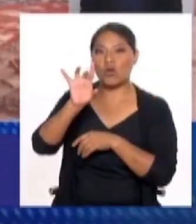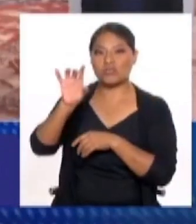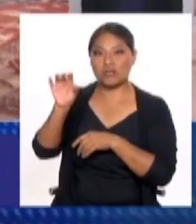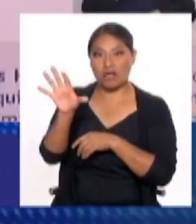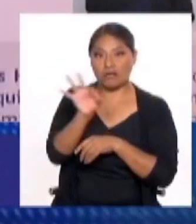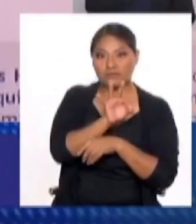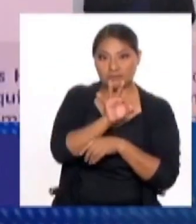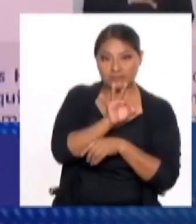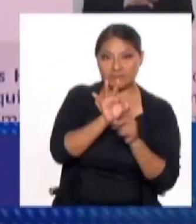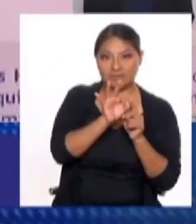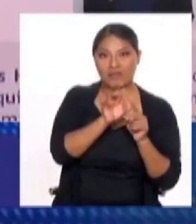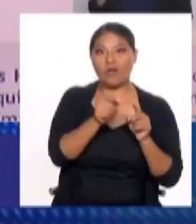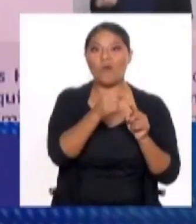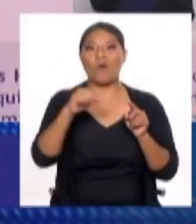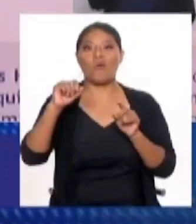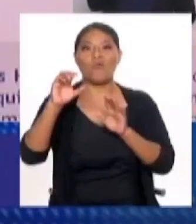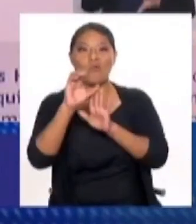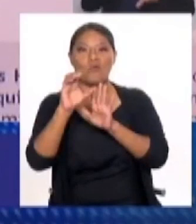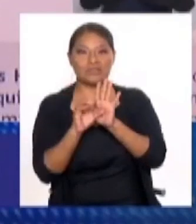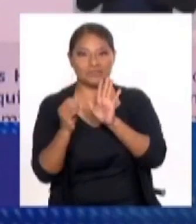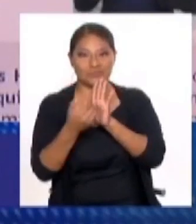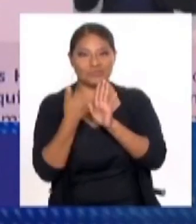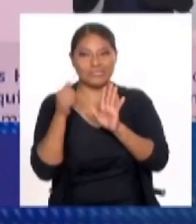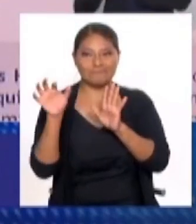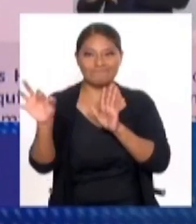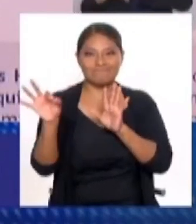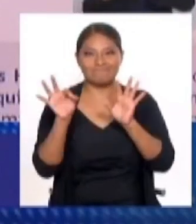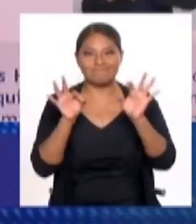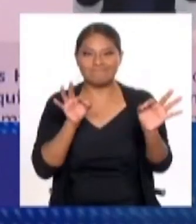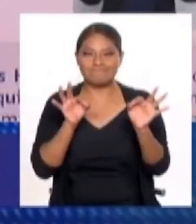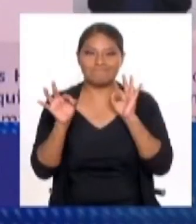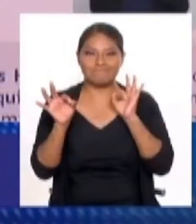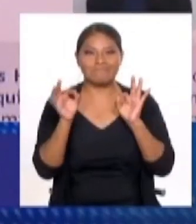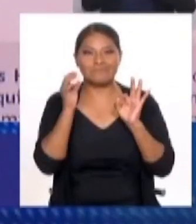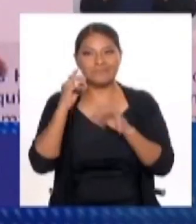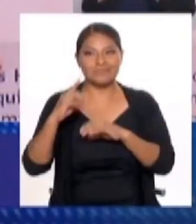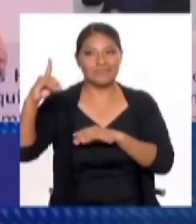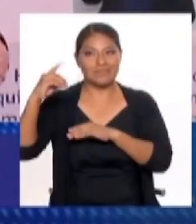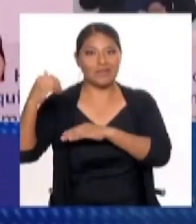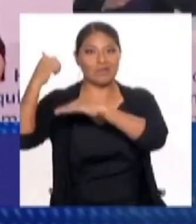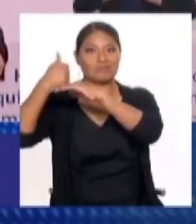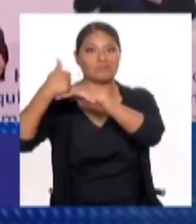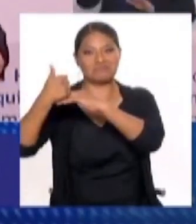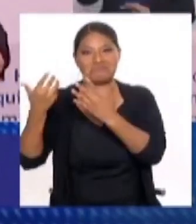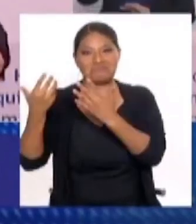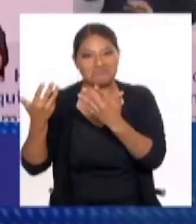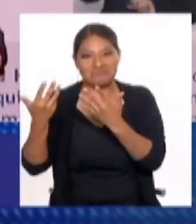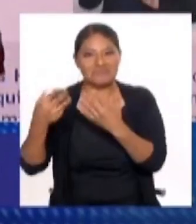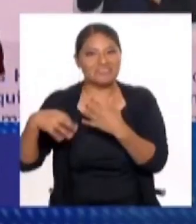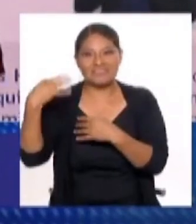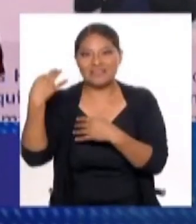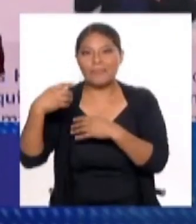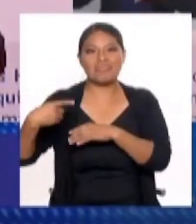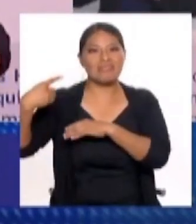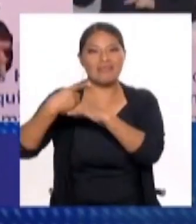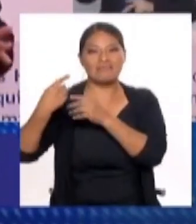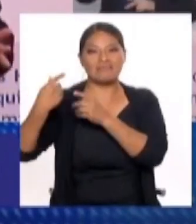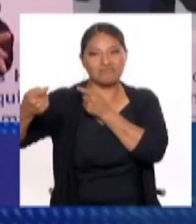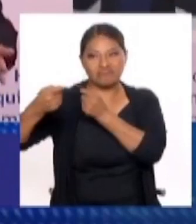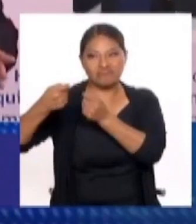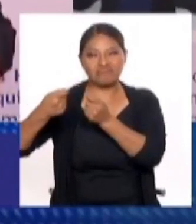es, va a ser, en que la extrema derecha va a tener un papel importante. Entonces, no...